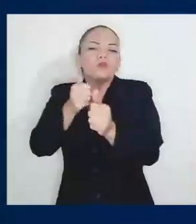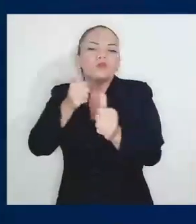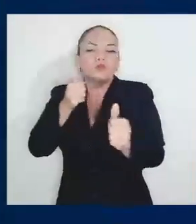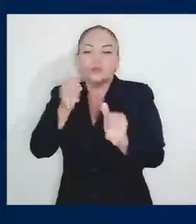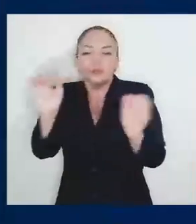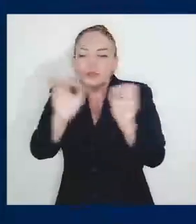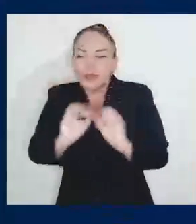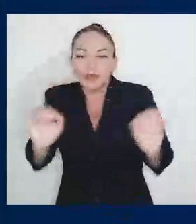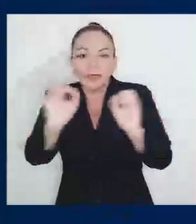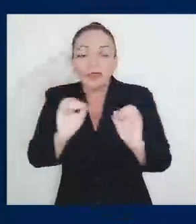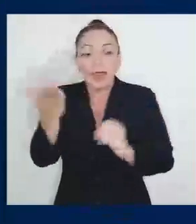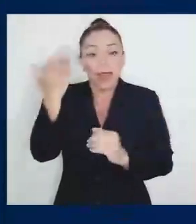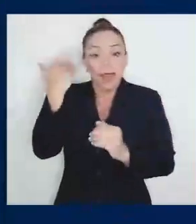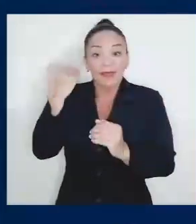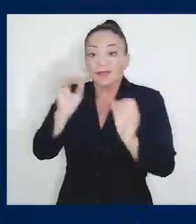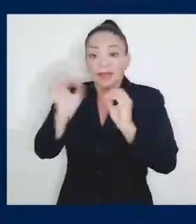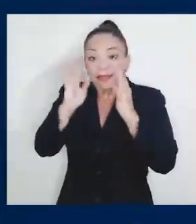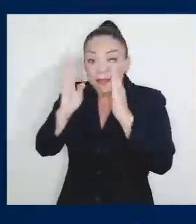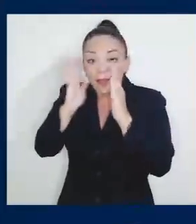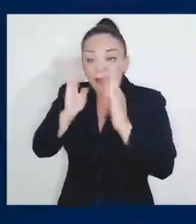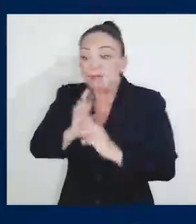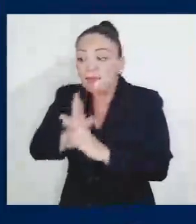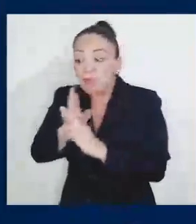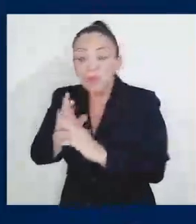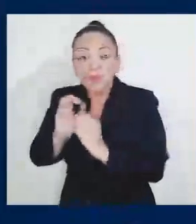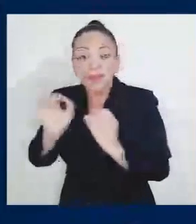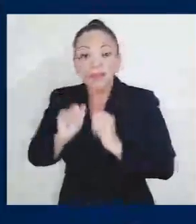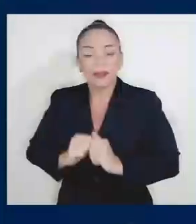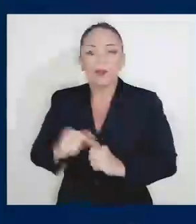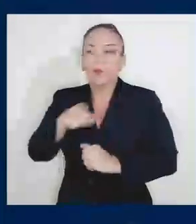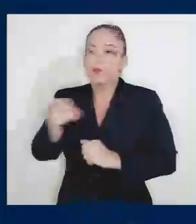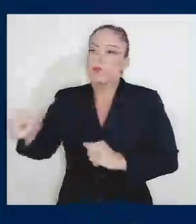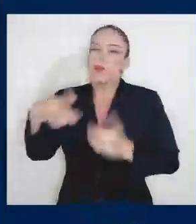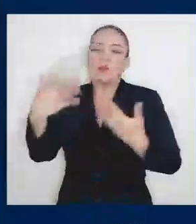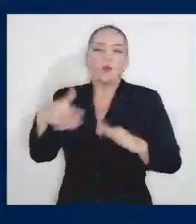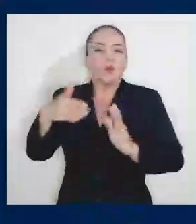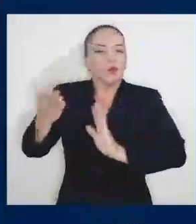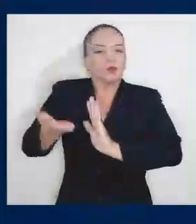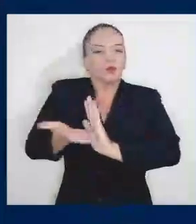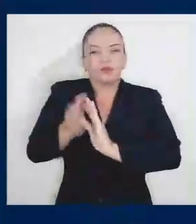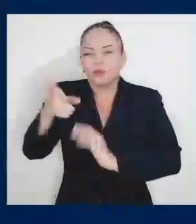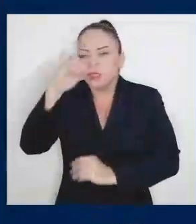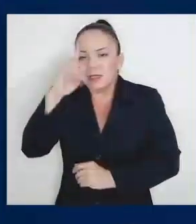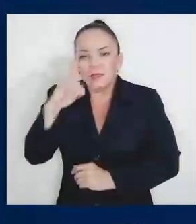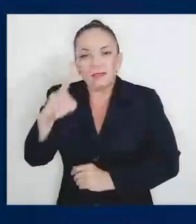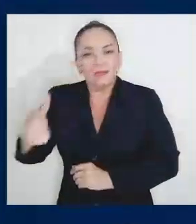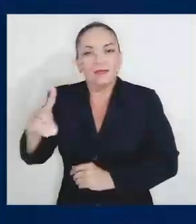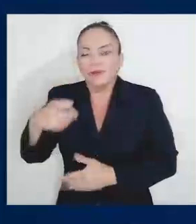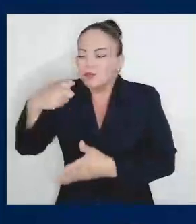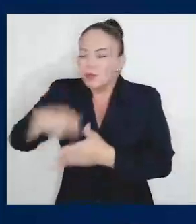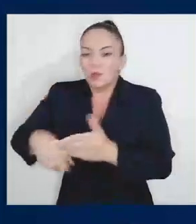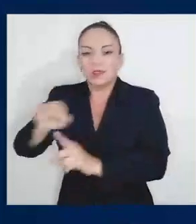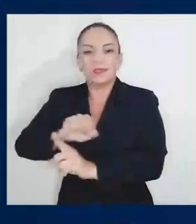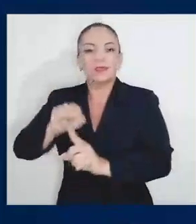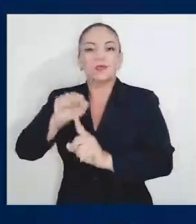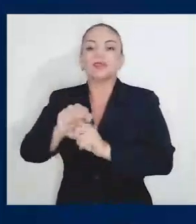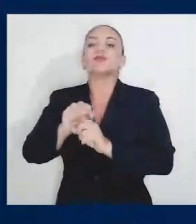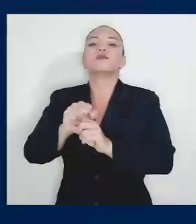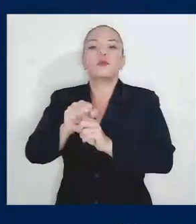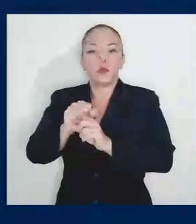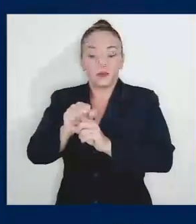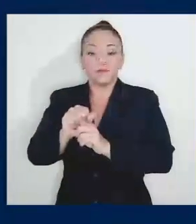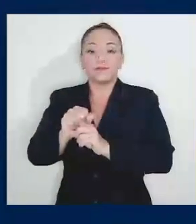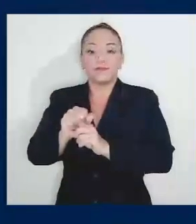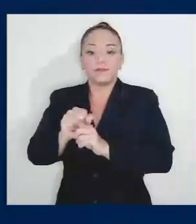y que esas realidades tan duras les lesionaron su dignidad y nos abrieron un hueco en el